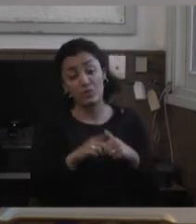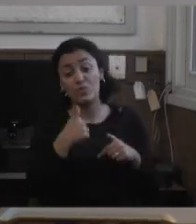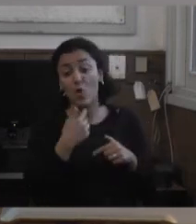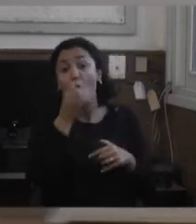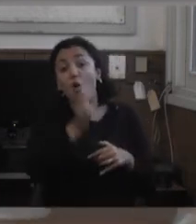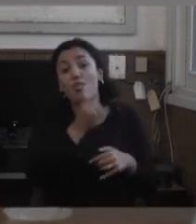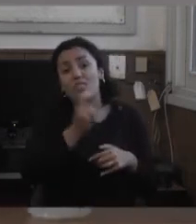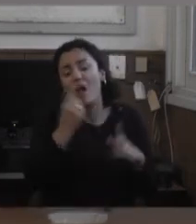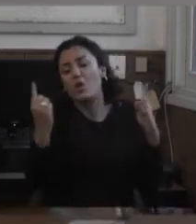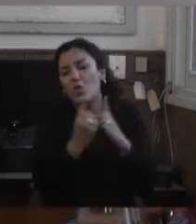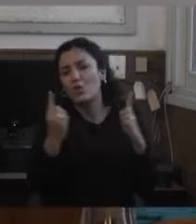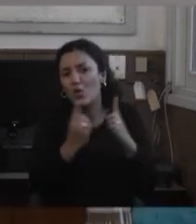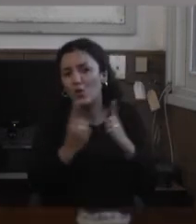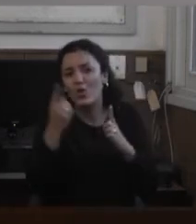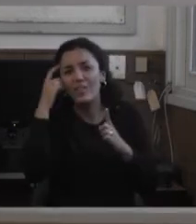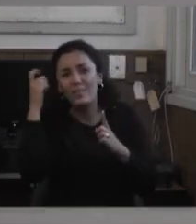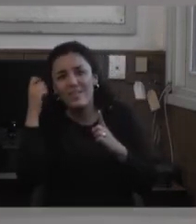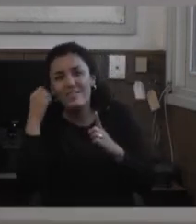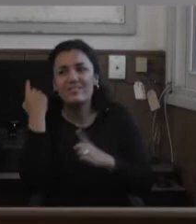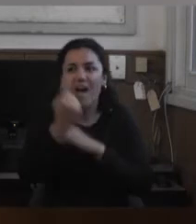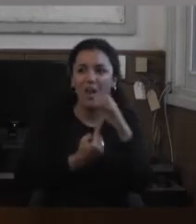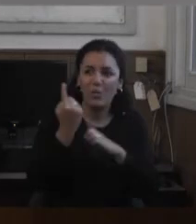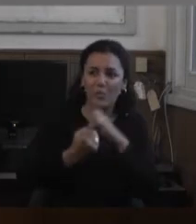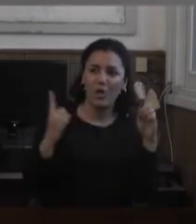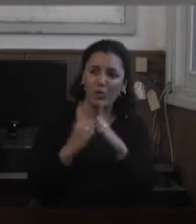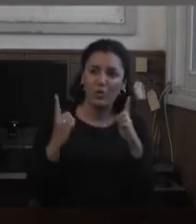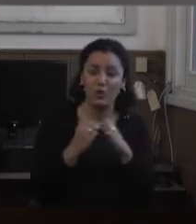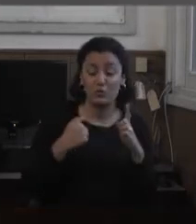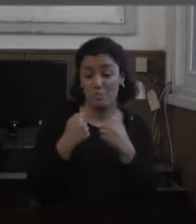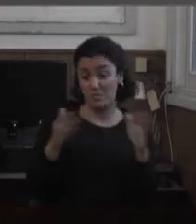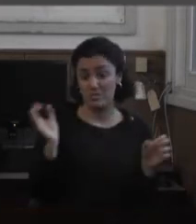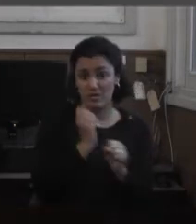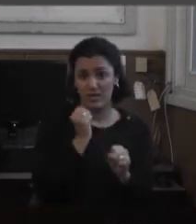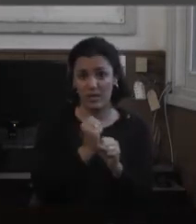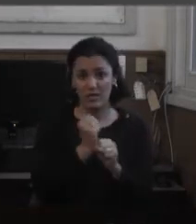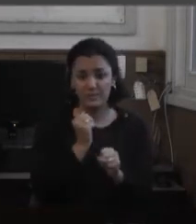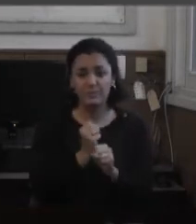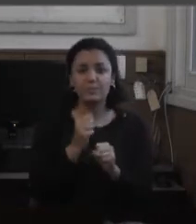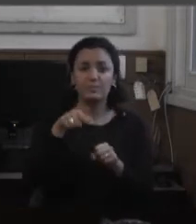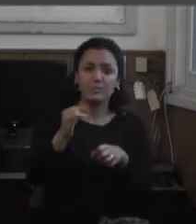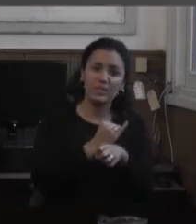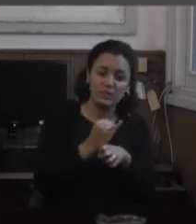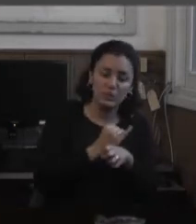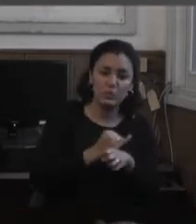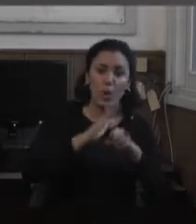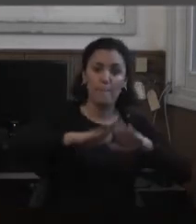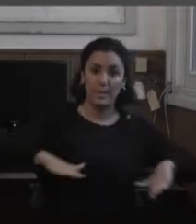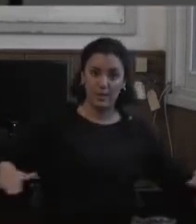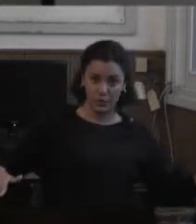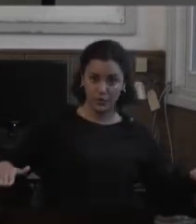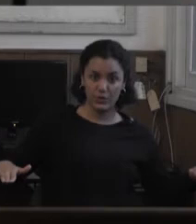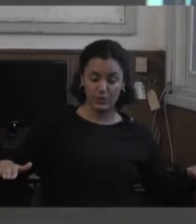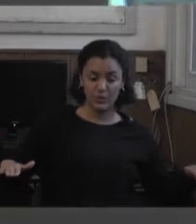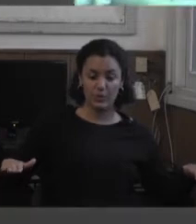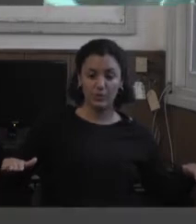brevísimas experiencias mías cuando yo empiezo a trabajar en institutos se llamaban de menores ahora cambiaron